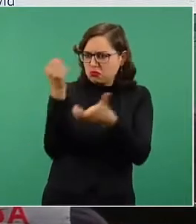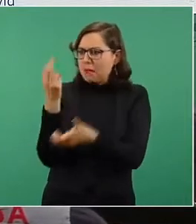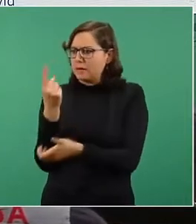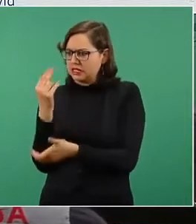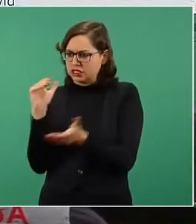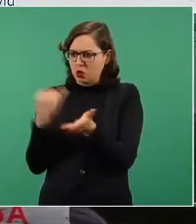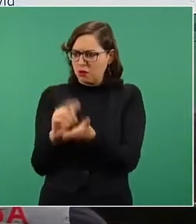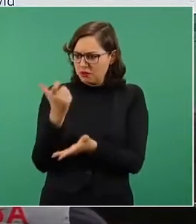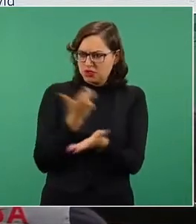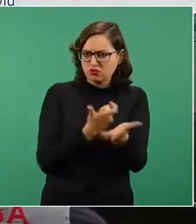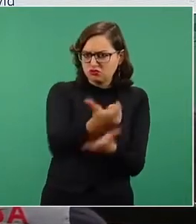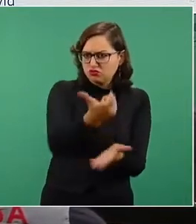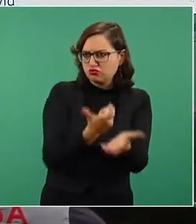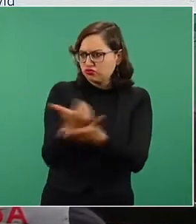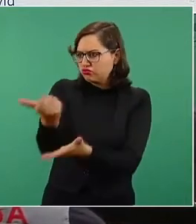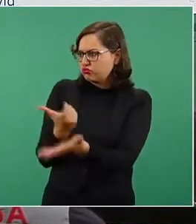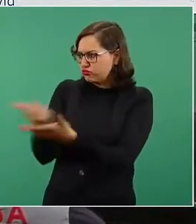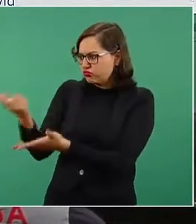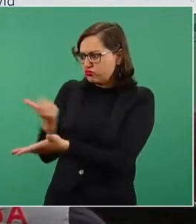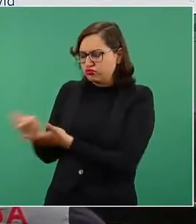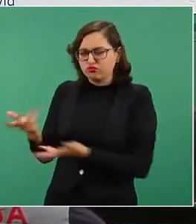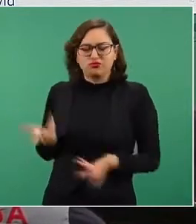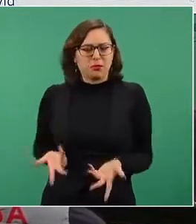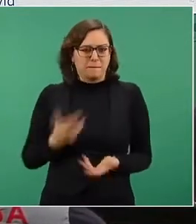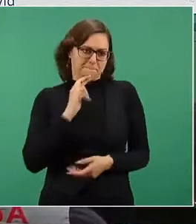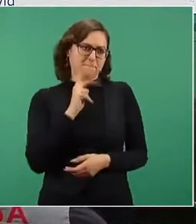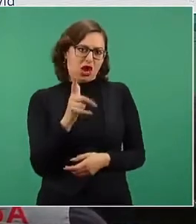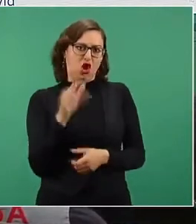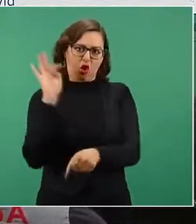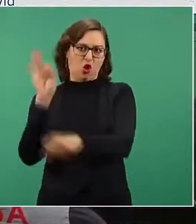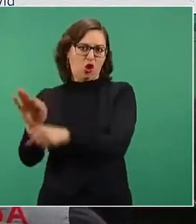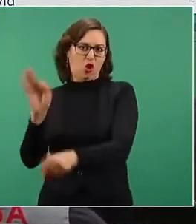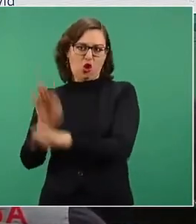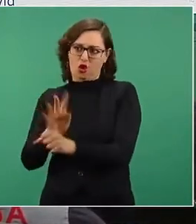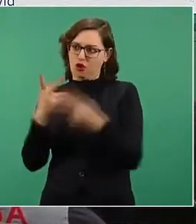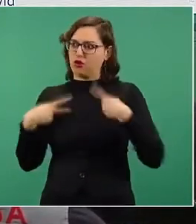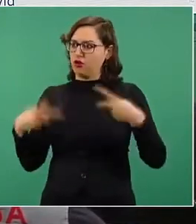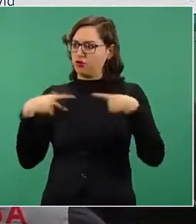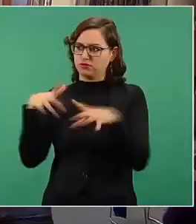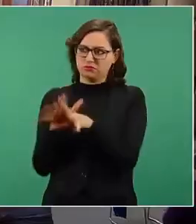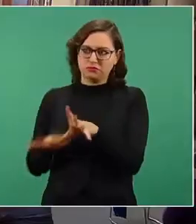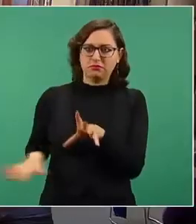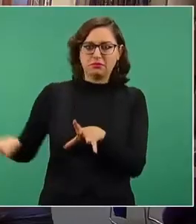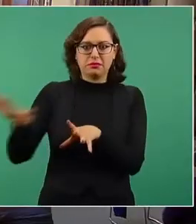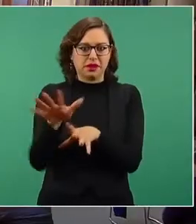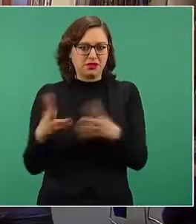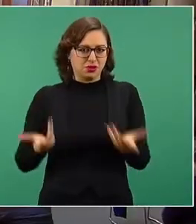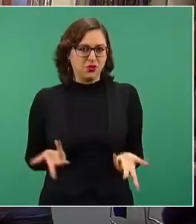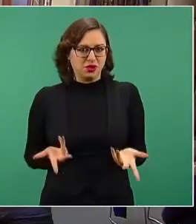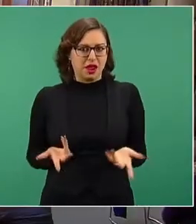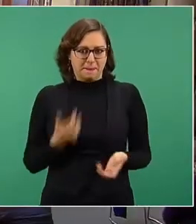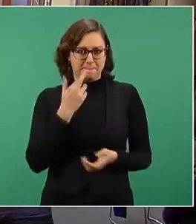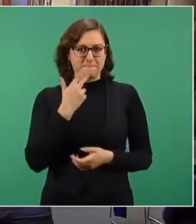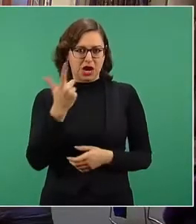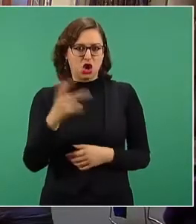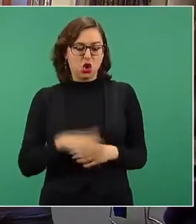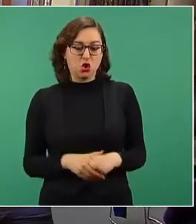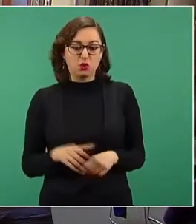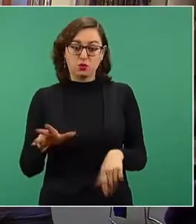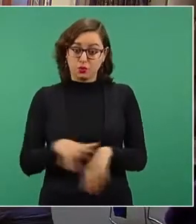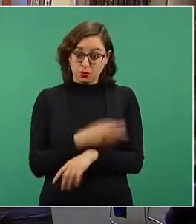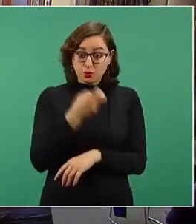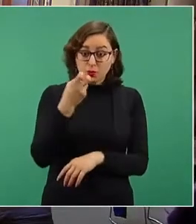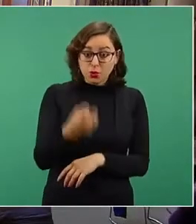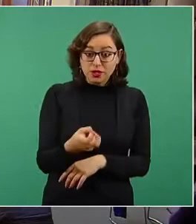equivale, equivale a más recursos hacia la gente, hacia la población. Por eso, esto que hicieron,